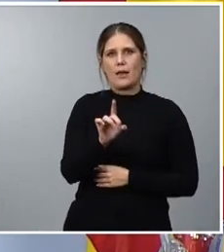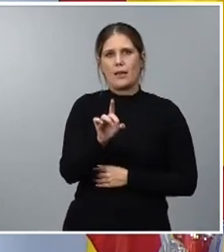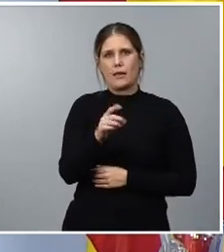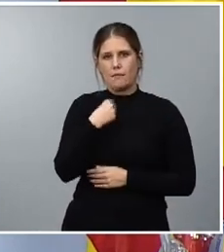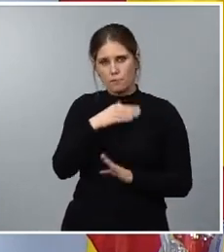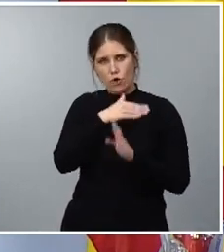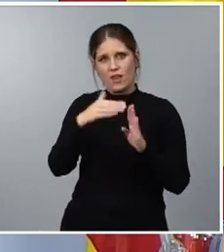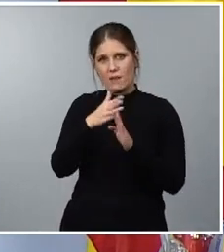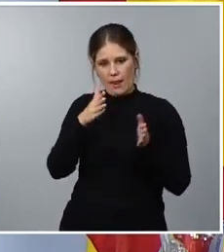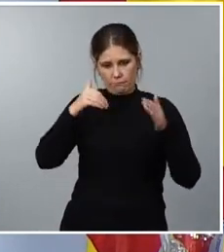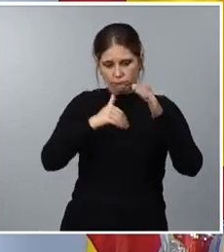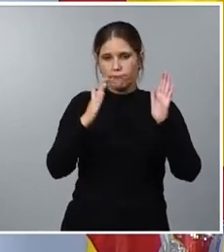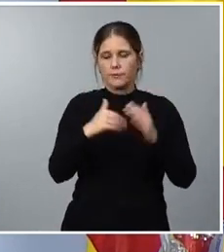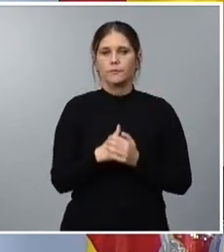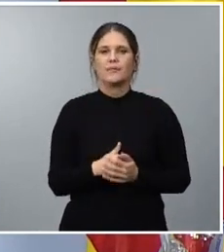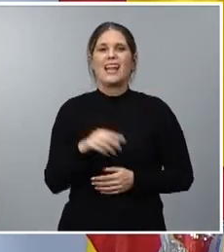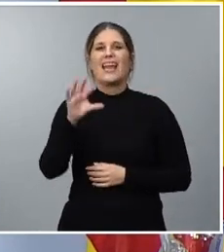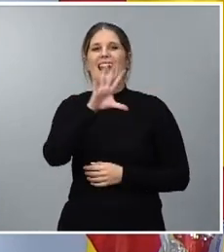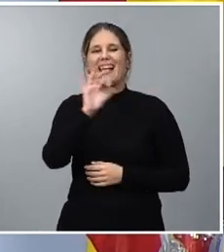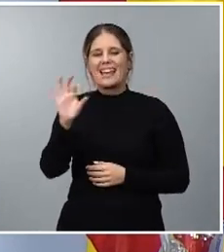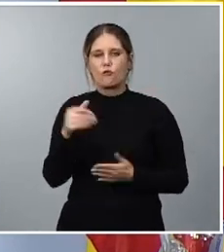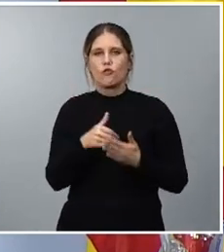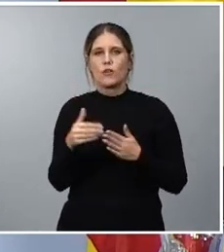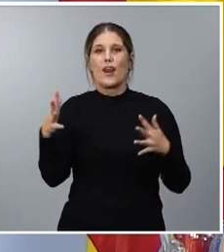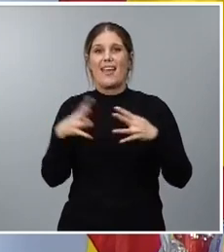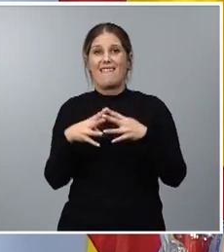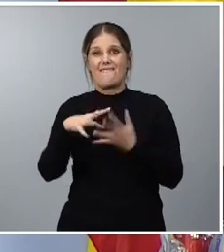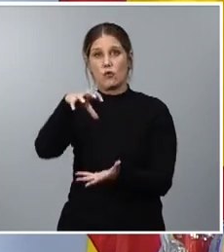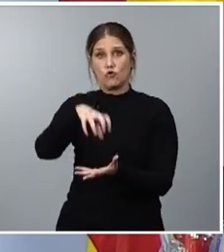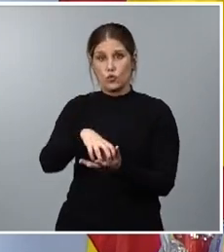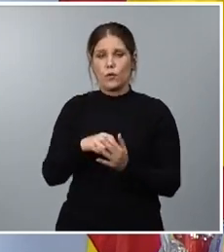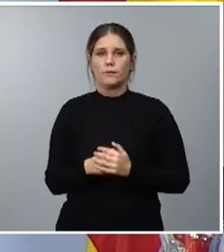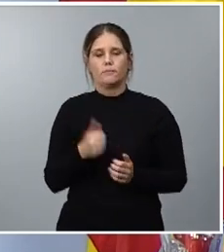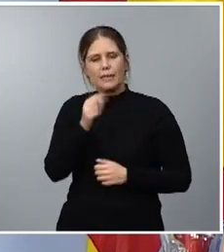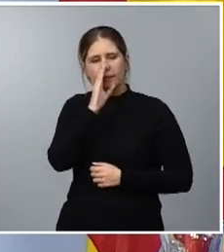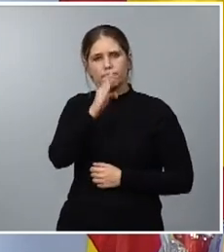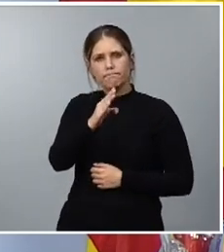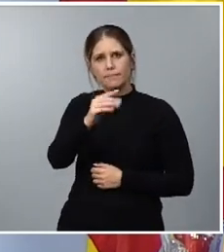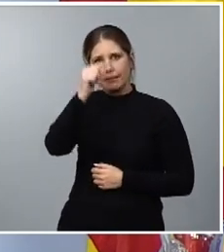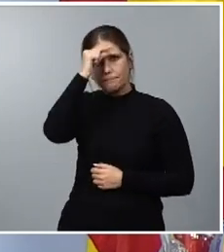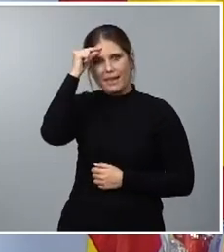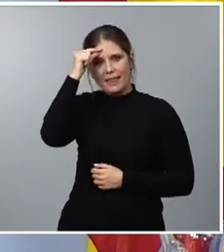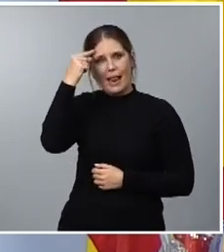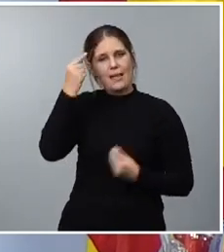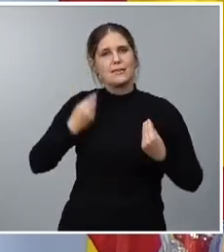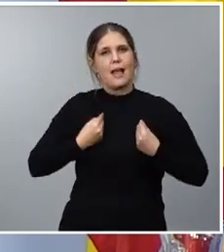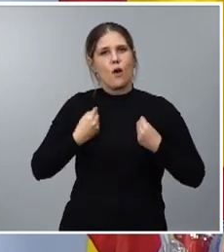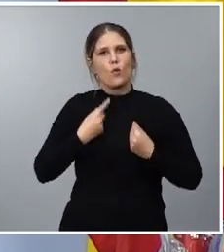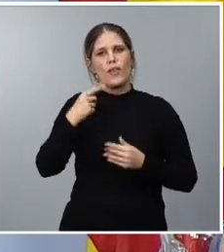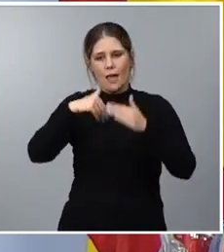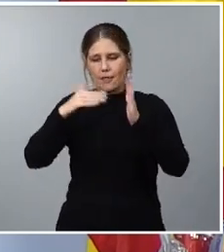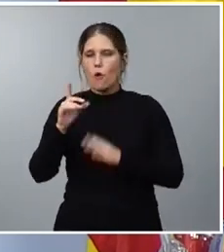asistencial 500 millones en infraestructura básicamente dirigido a la salud mental y a la atención primaria